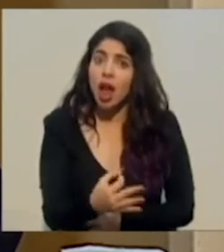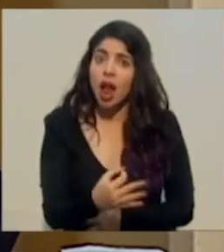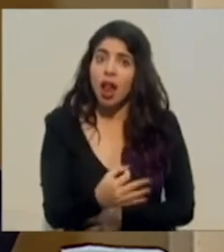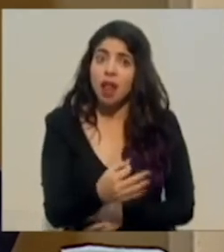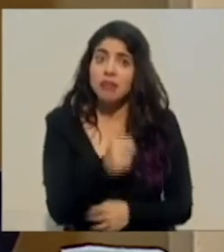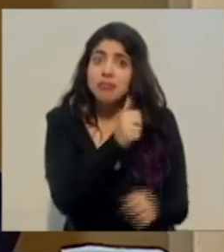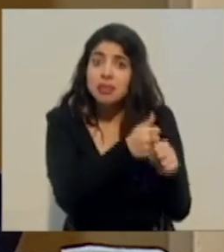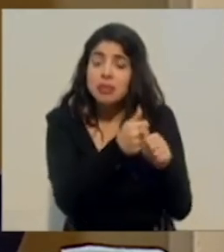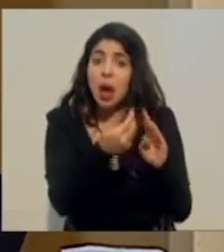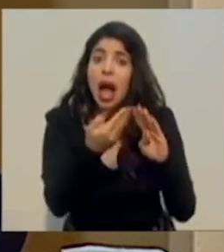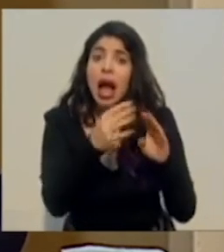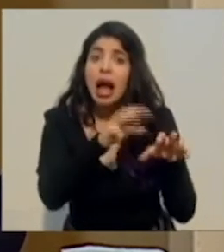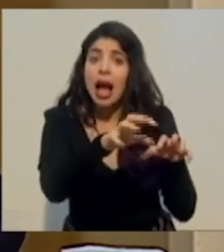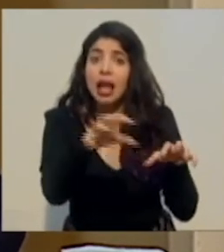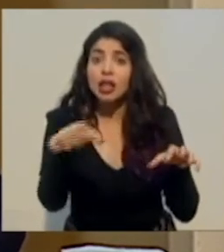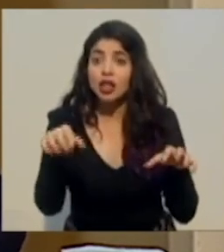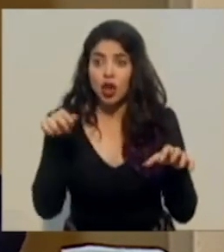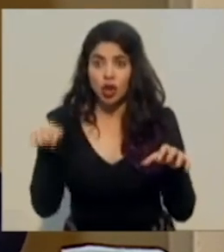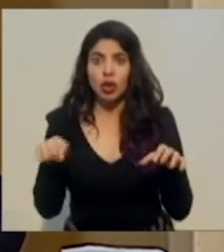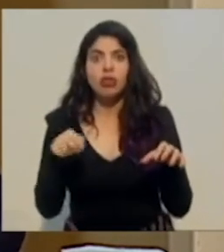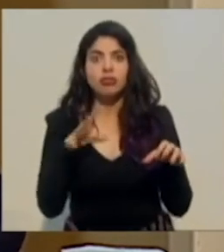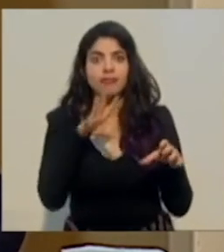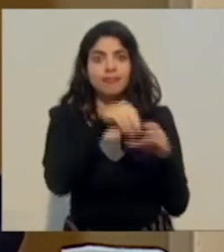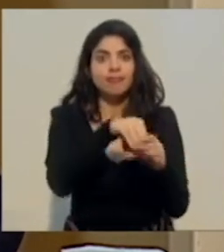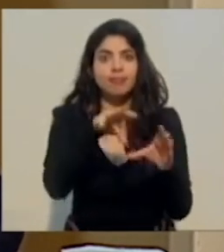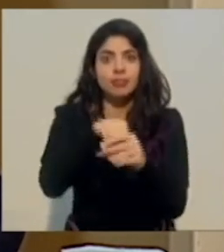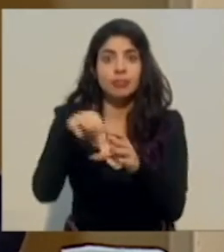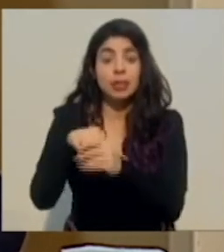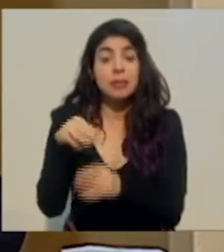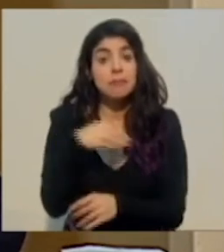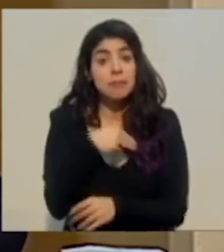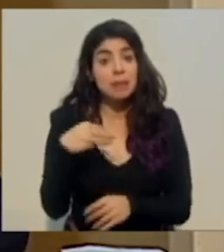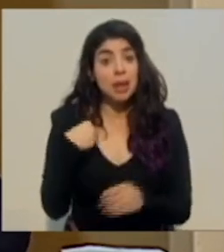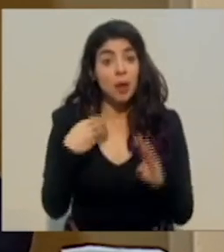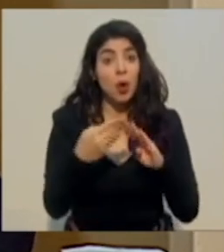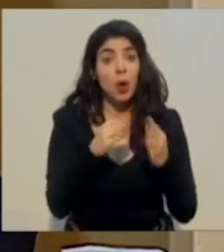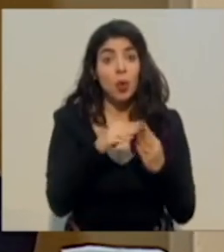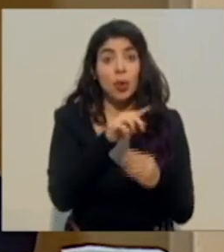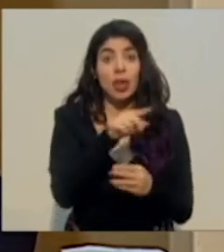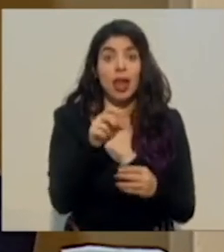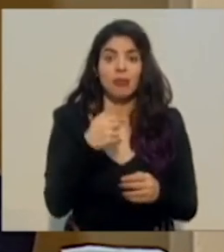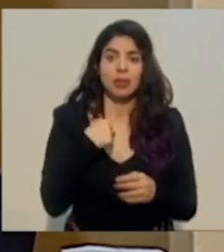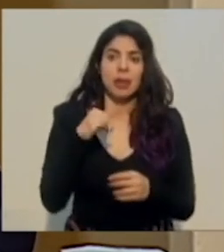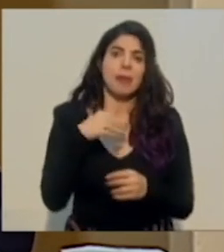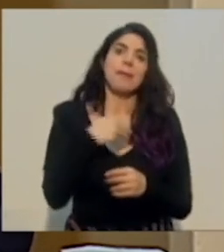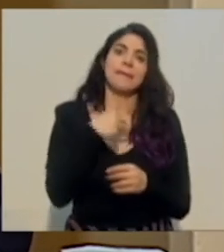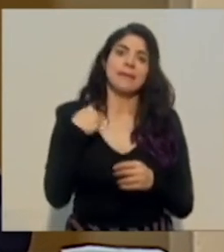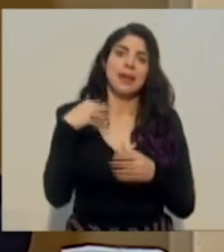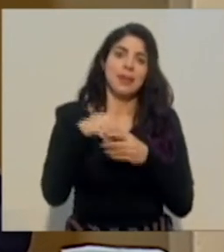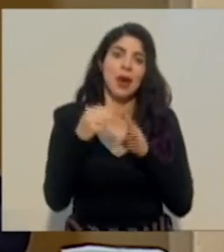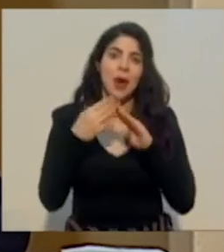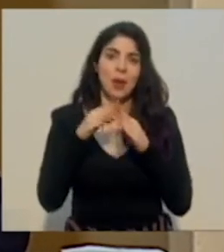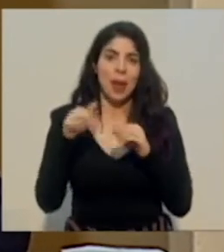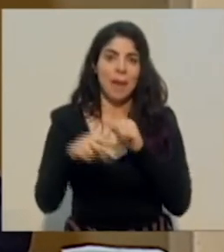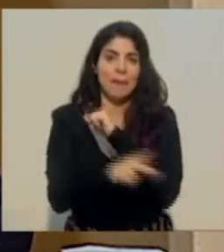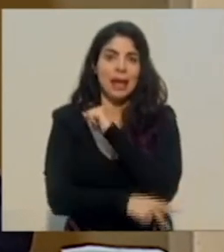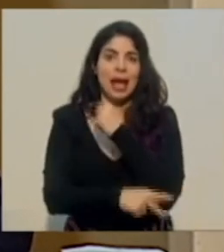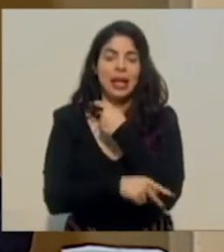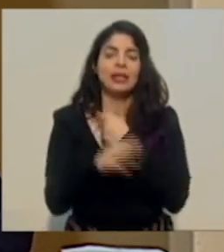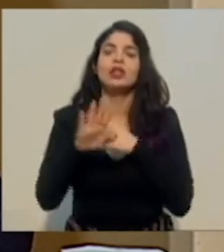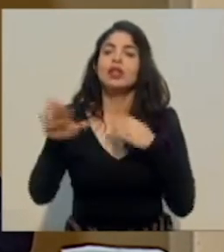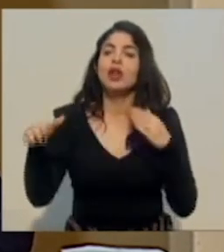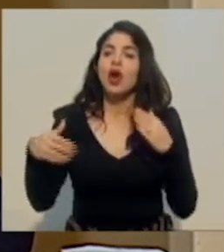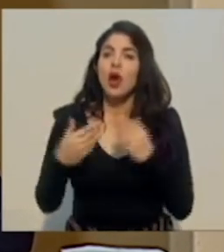miembros de las comunidades podamos, y aquí hablo como miembro de una comunidad de este país, podamos convertirnos en agentes de cambio